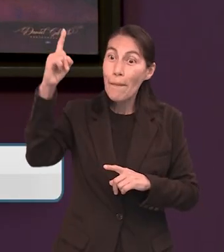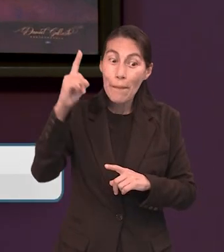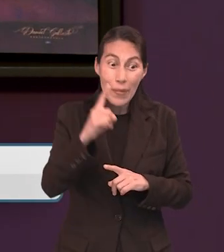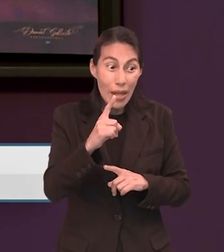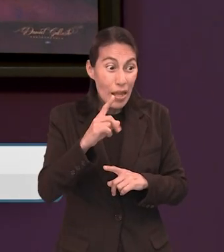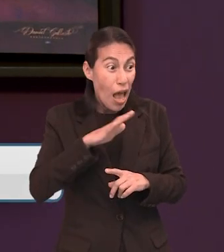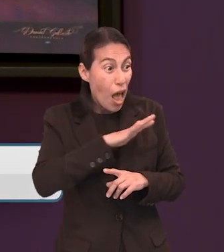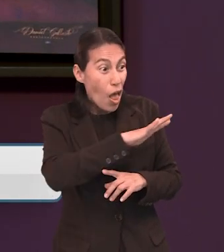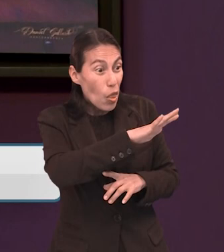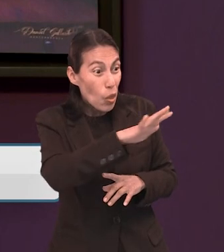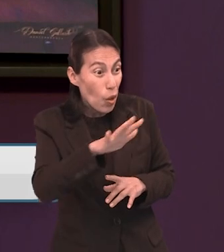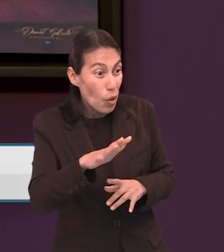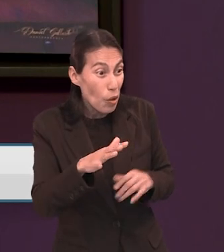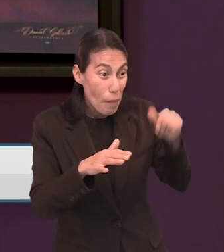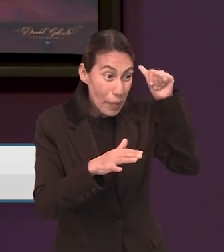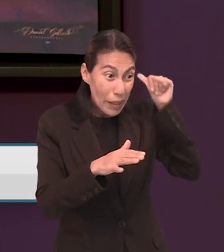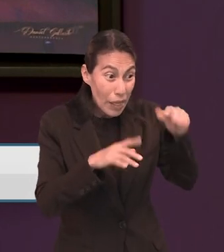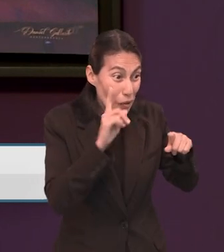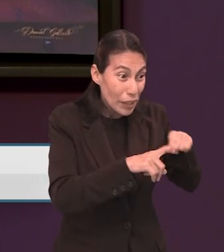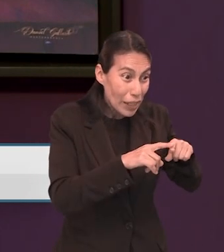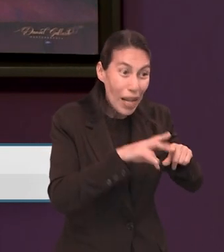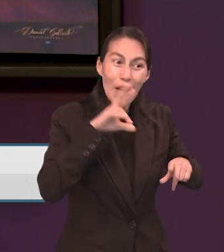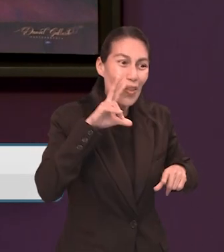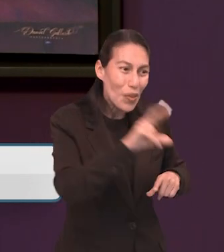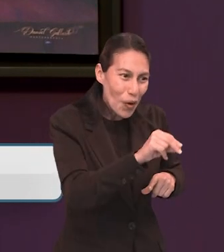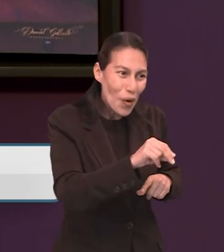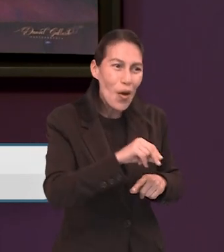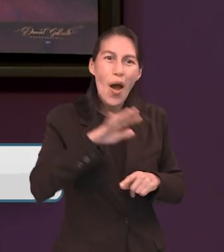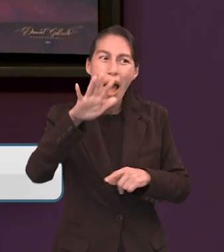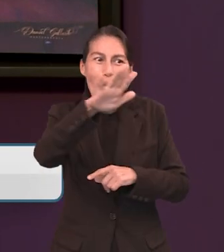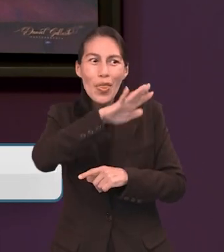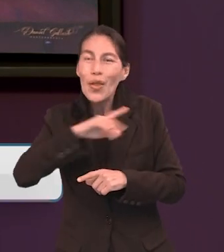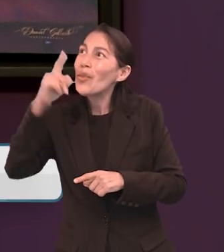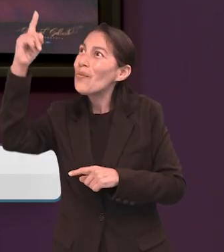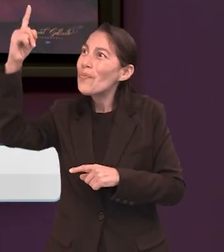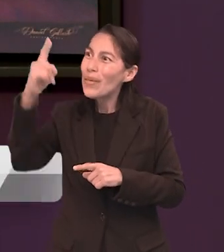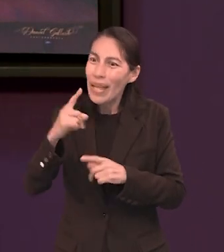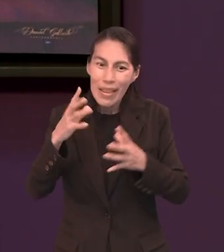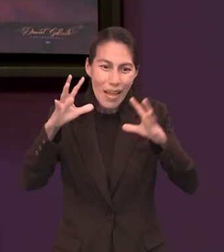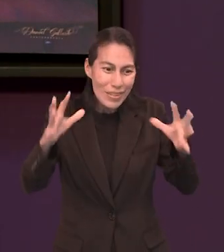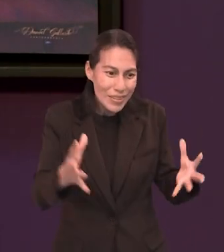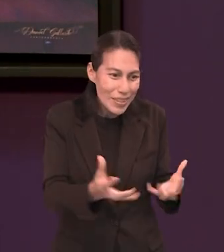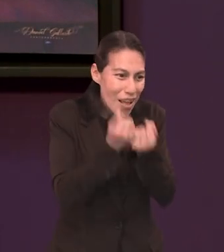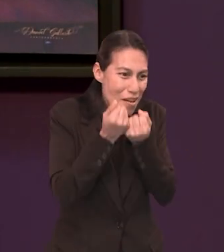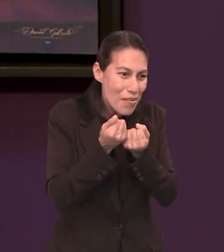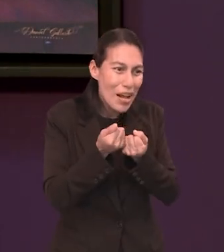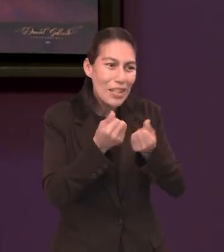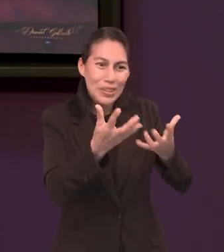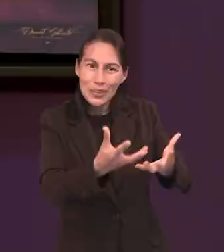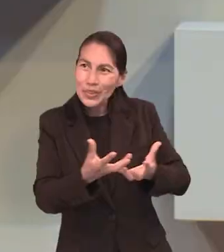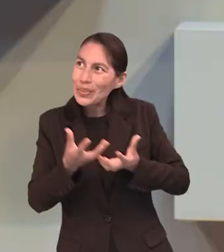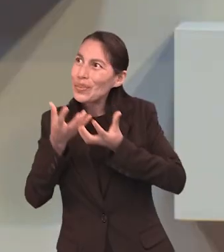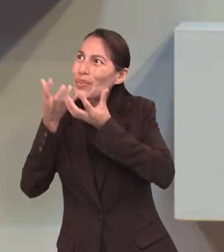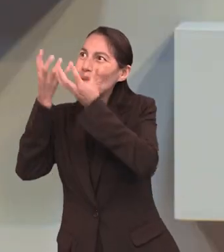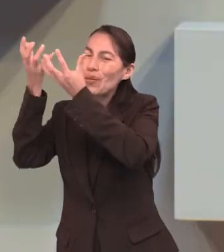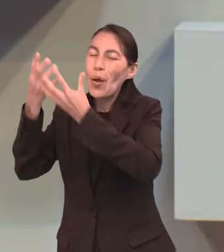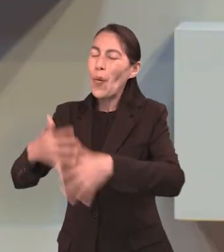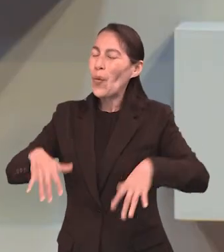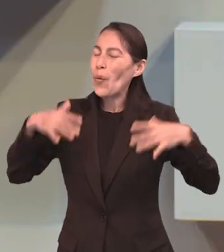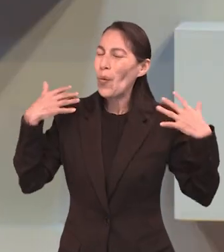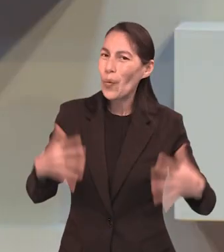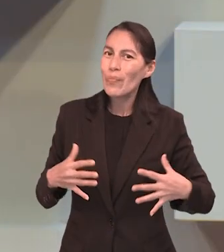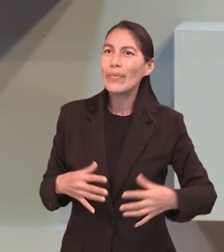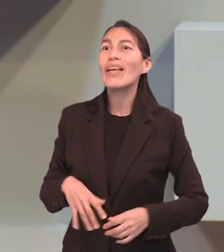por segunda vez, ya no para cargar un pecado alguno, sino para traer salvación a quienes lo esperan. Así es.